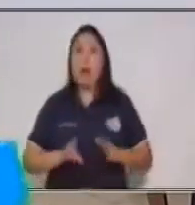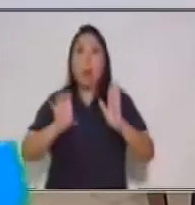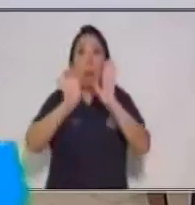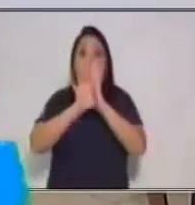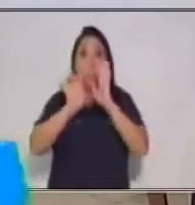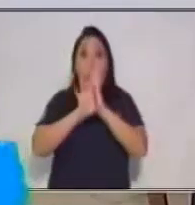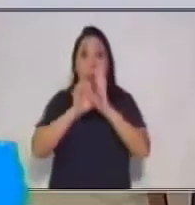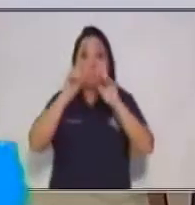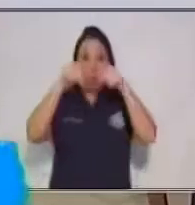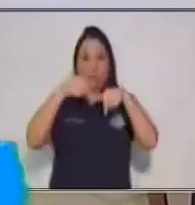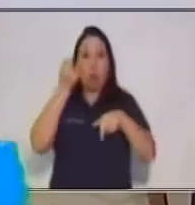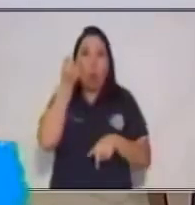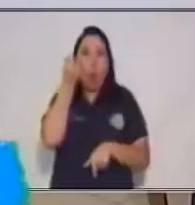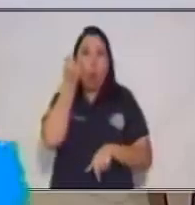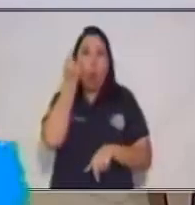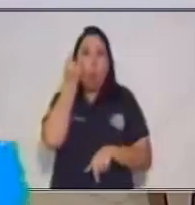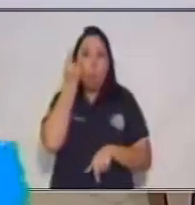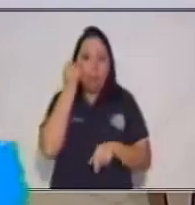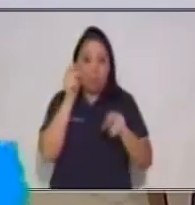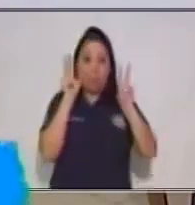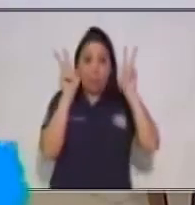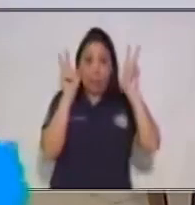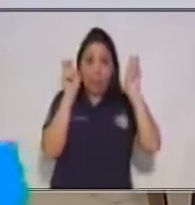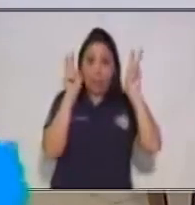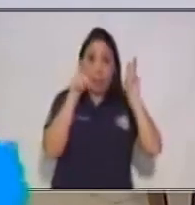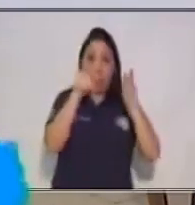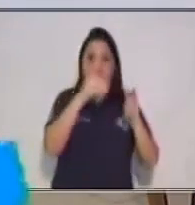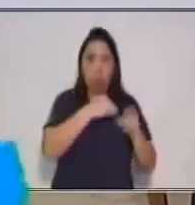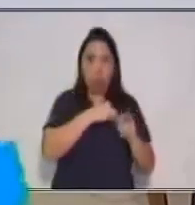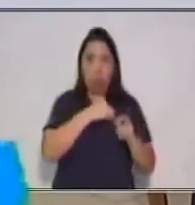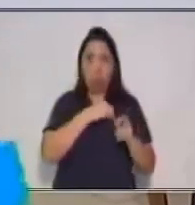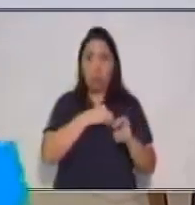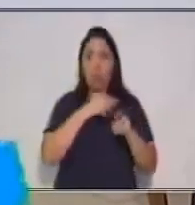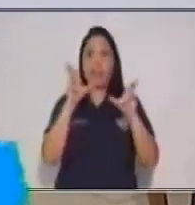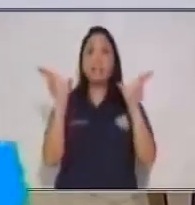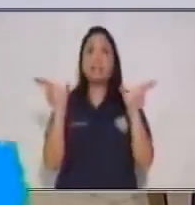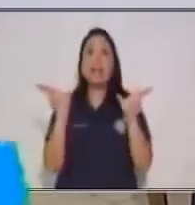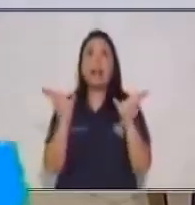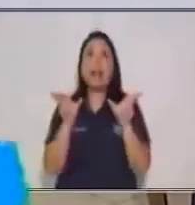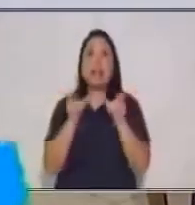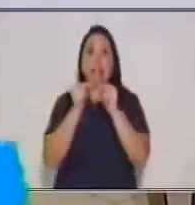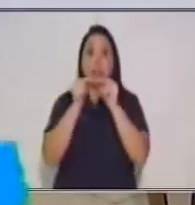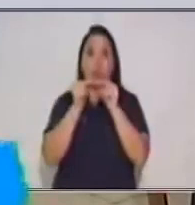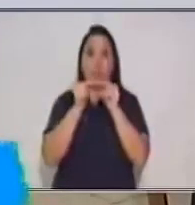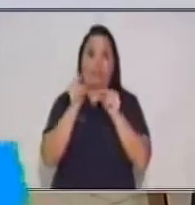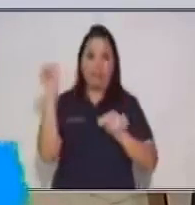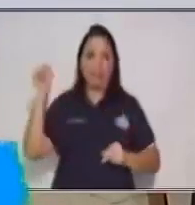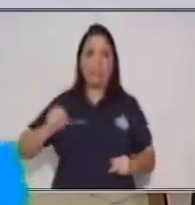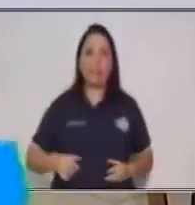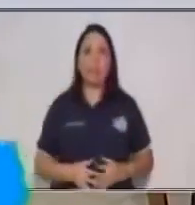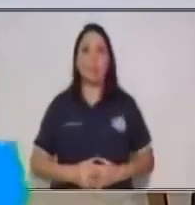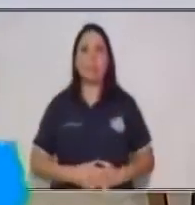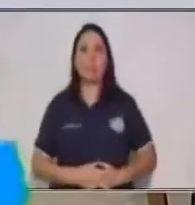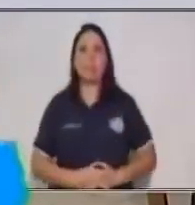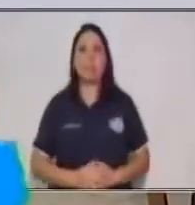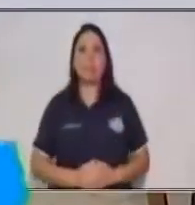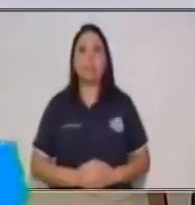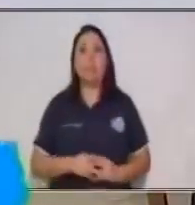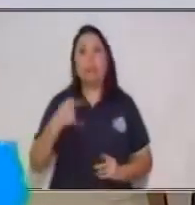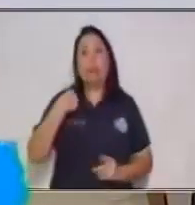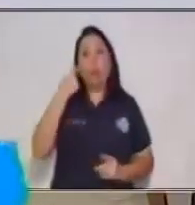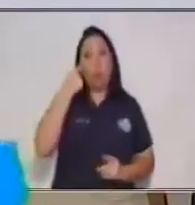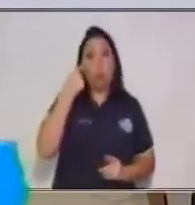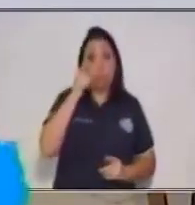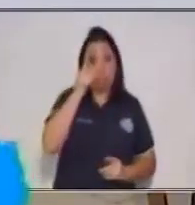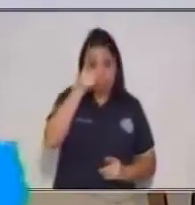asegurar la comprensión del tema, puedes comenzar haciendo un resumen de la sesión. Con esto,